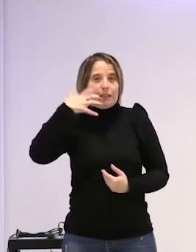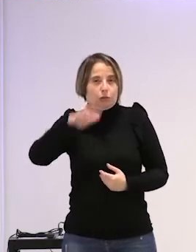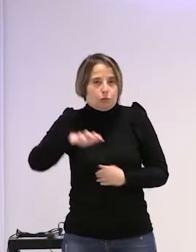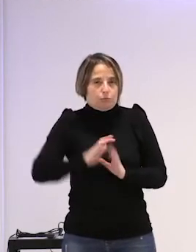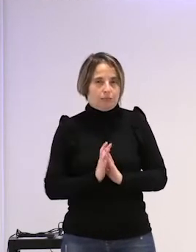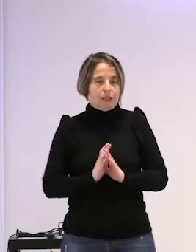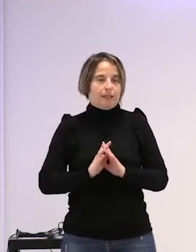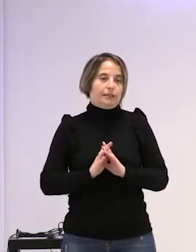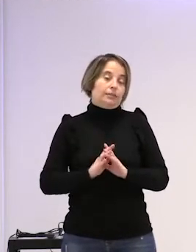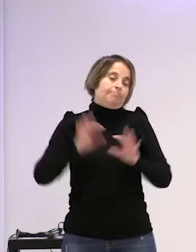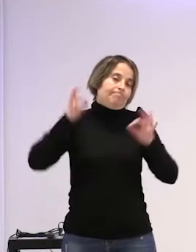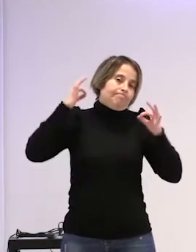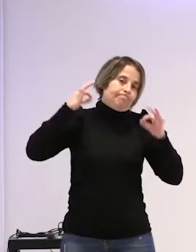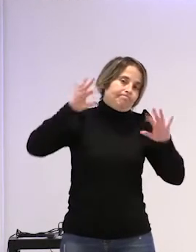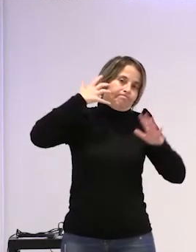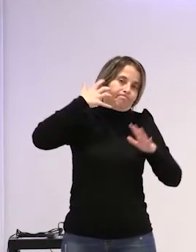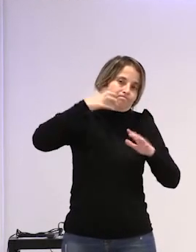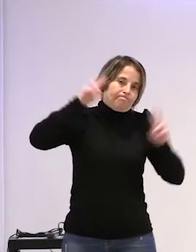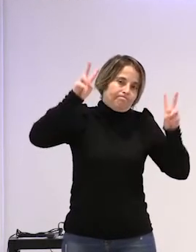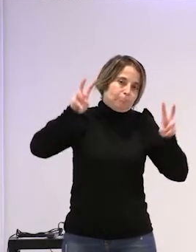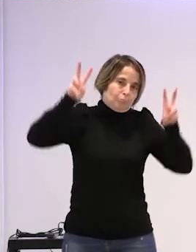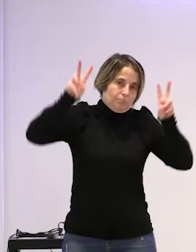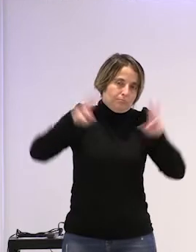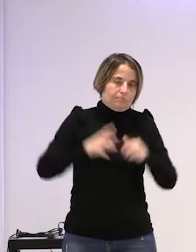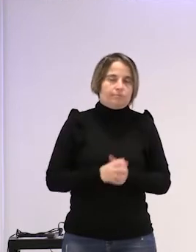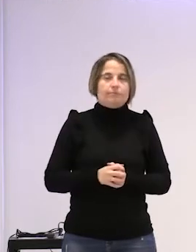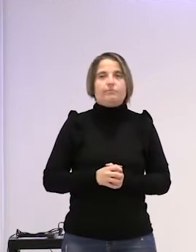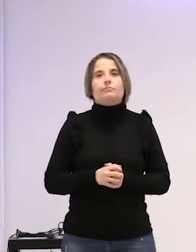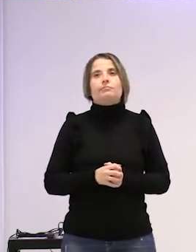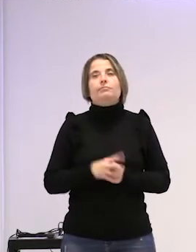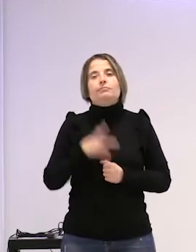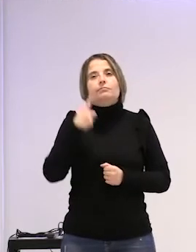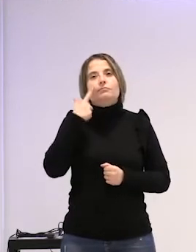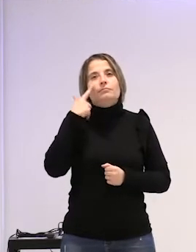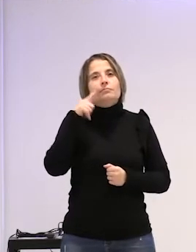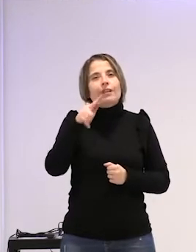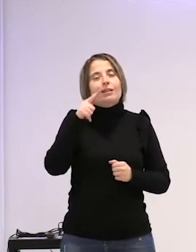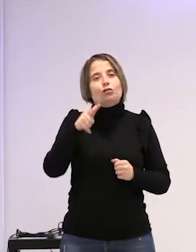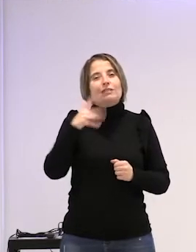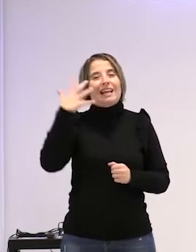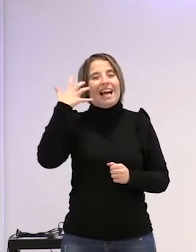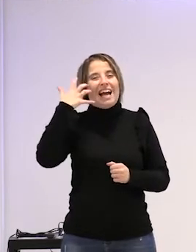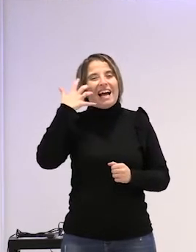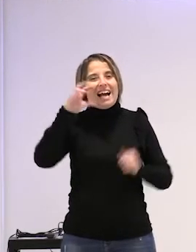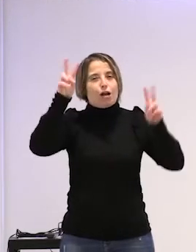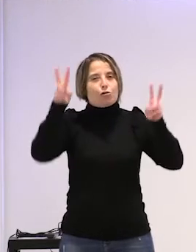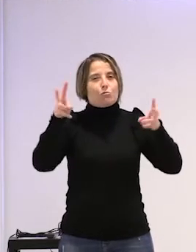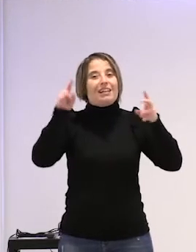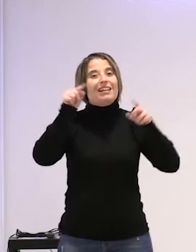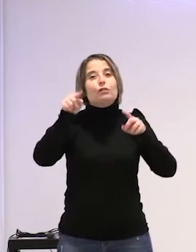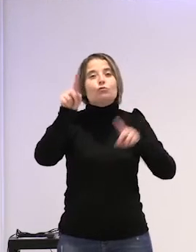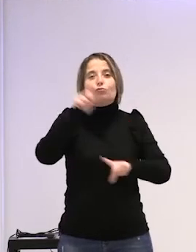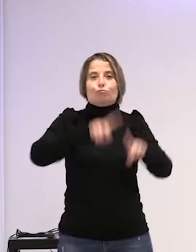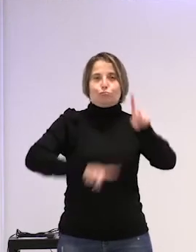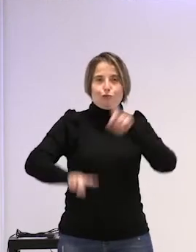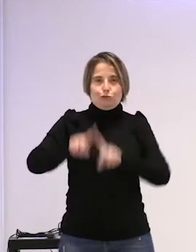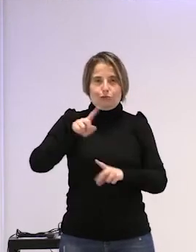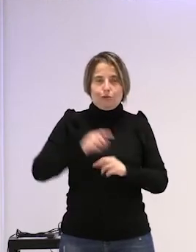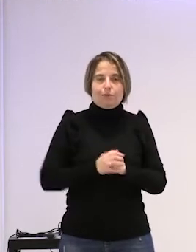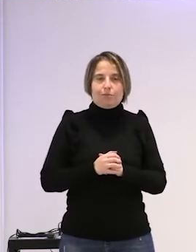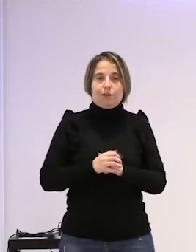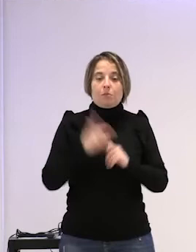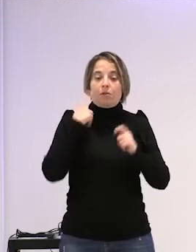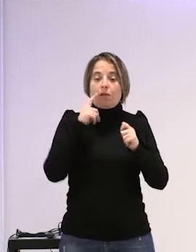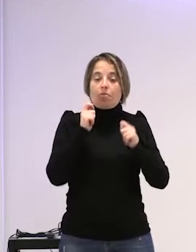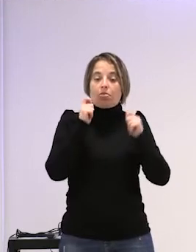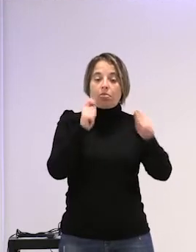Le hace con comillas. Claro, esta consideración de anormal ya implica un problema. porque esta